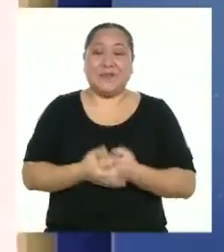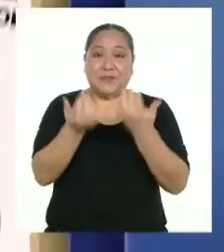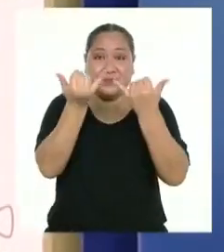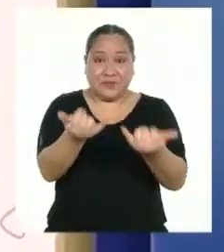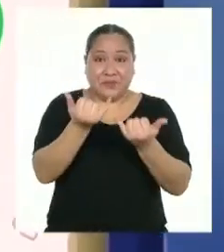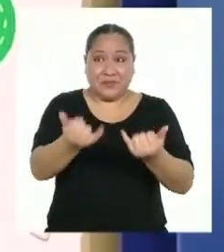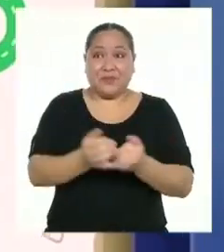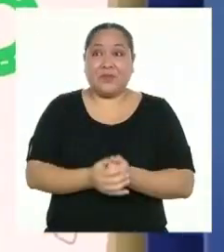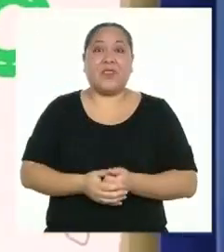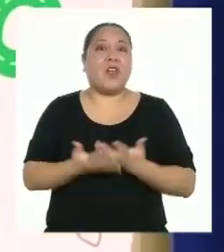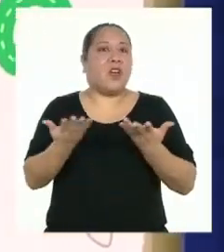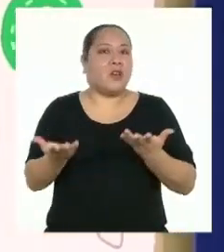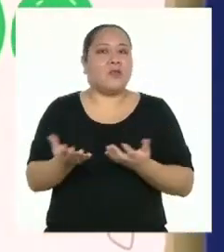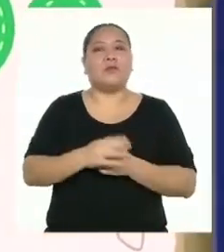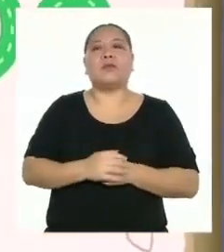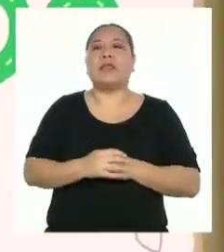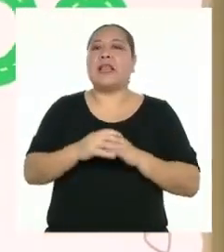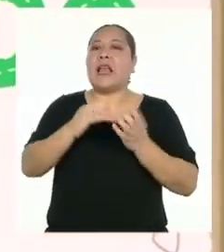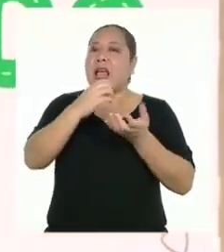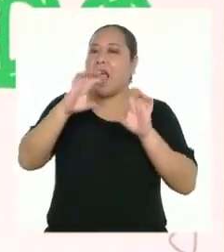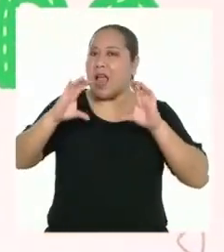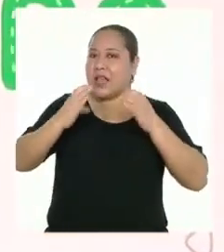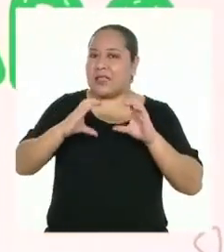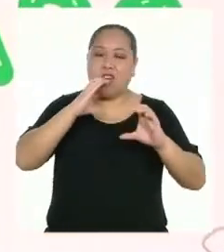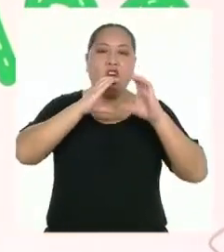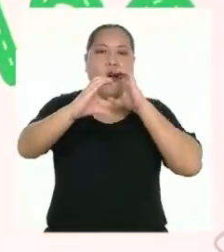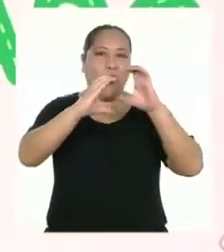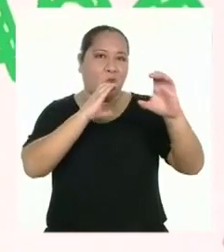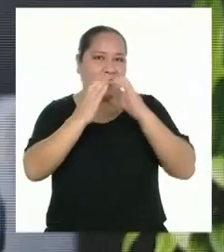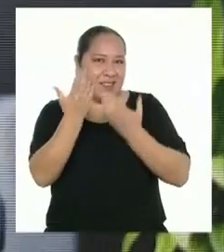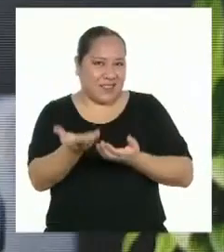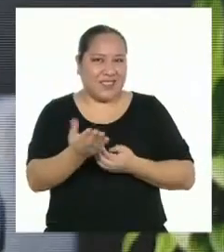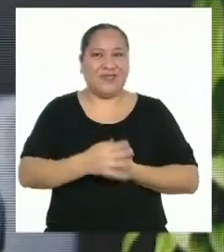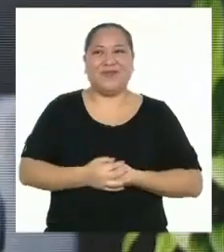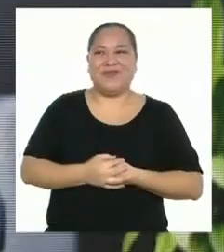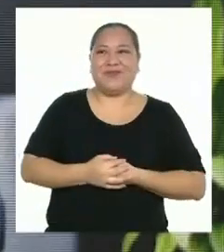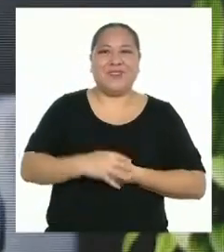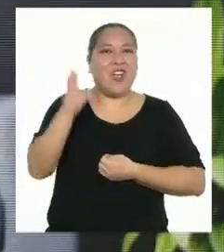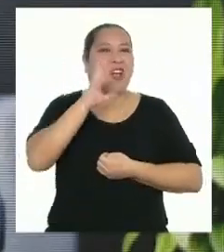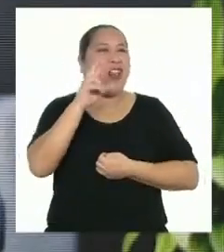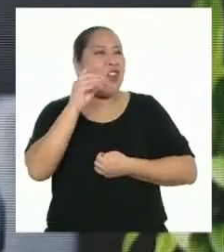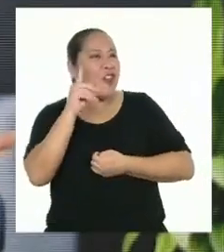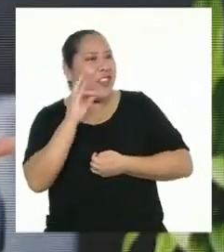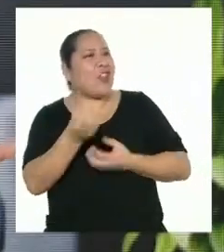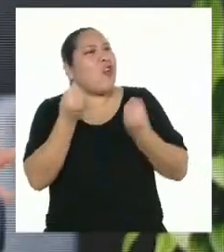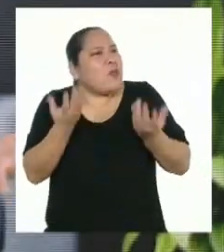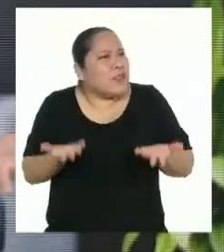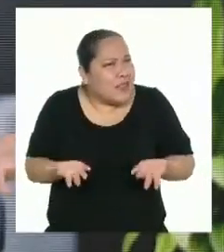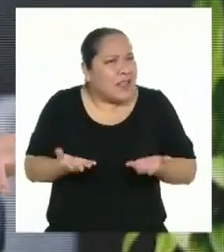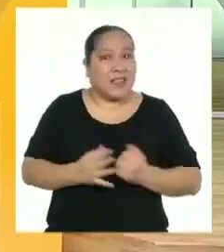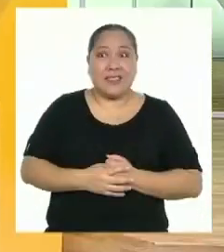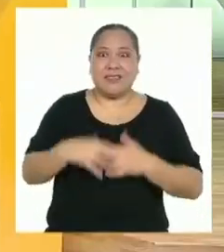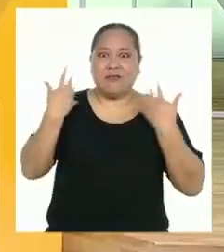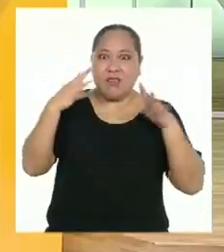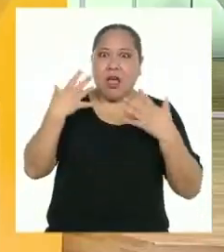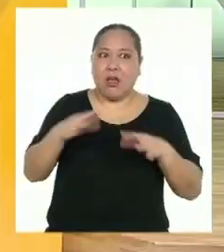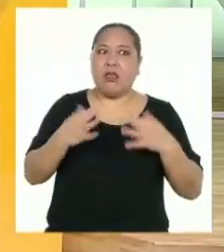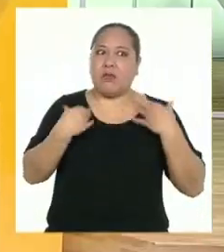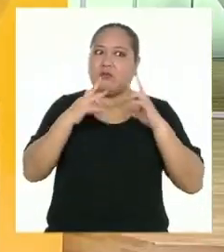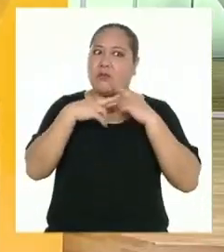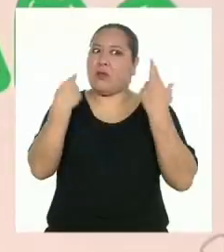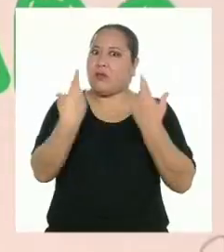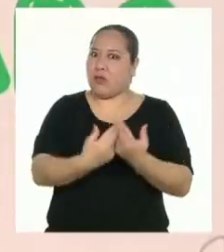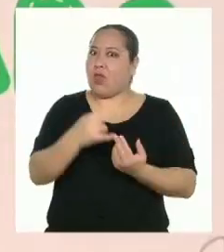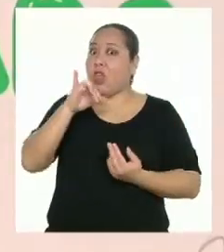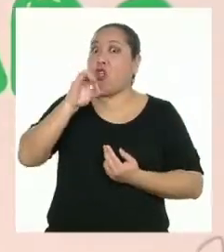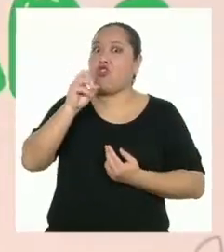día de hoy con nuestra área de comunicación. ¡Hola, Rodri! ¿Cómo estás? Oye, ya nos toca una sesión de yoga.